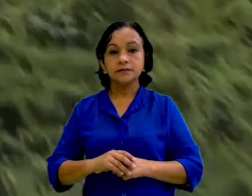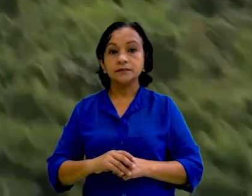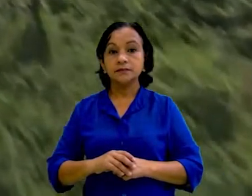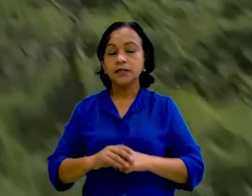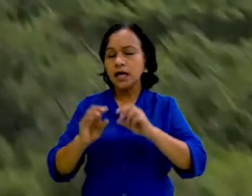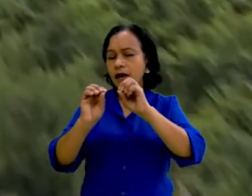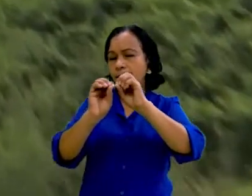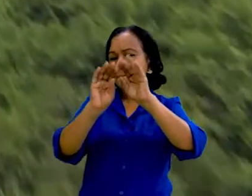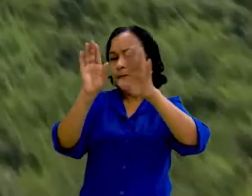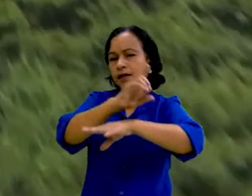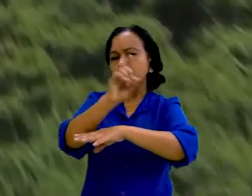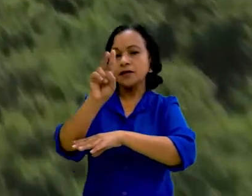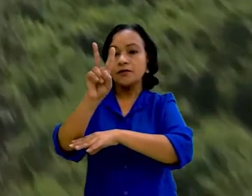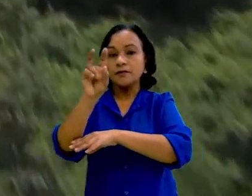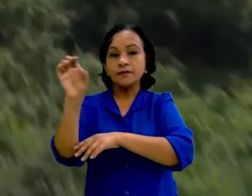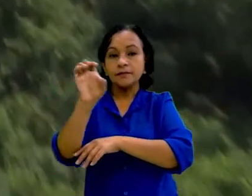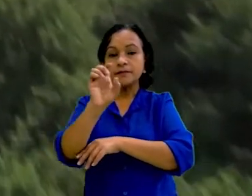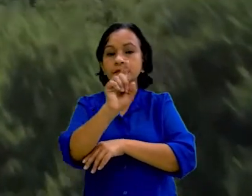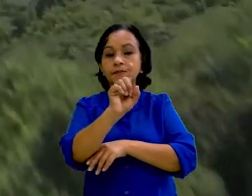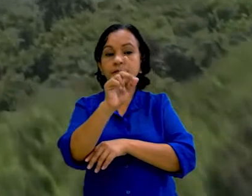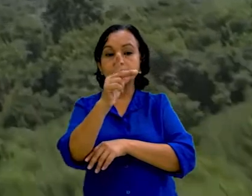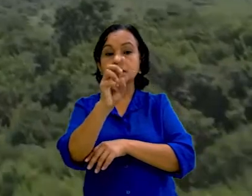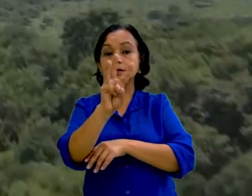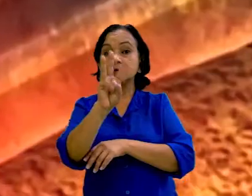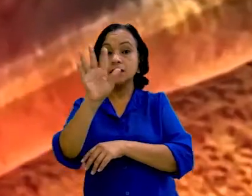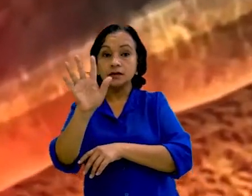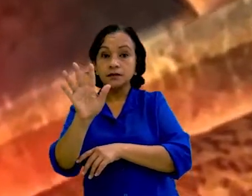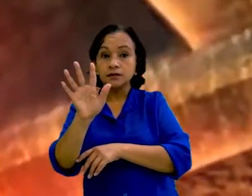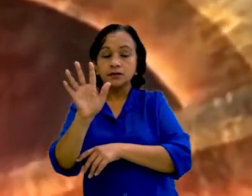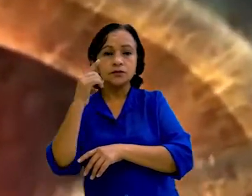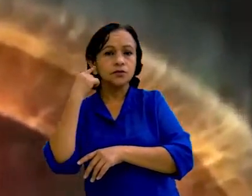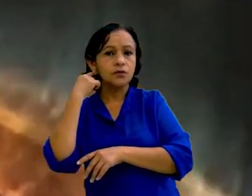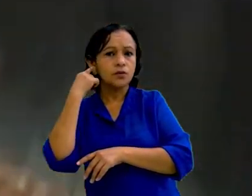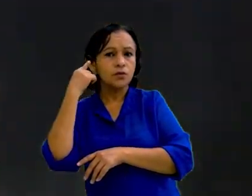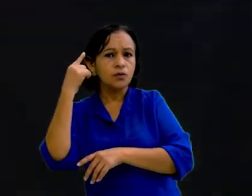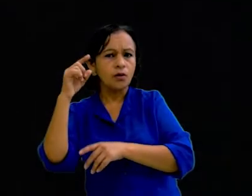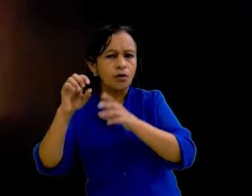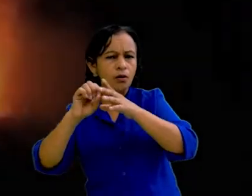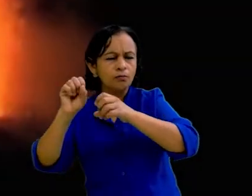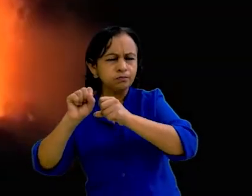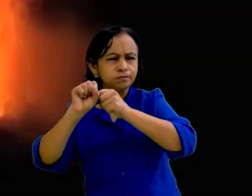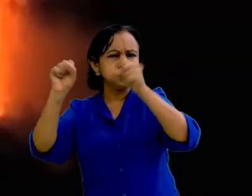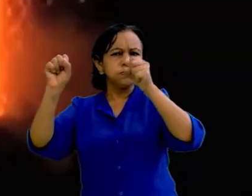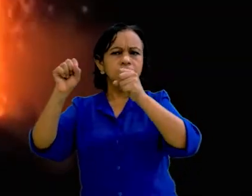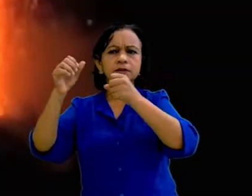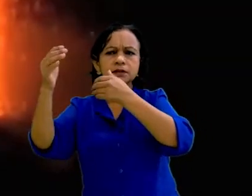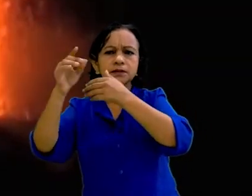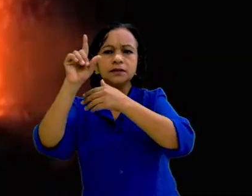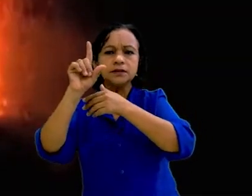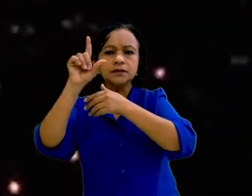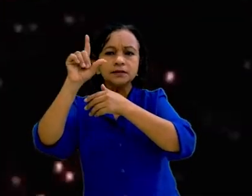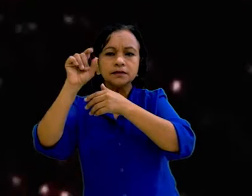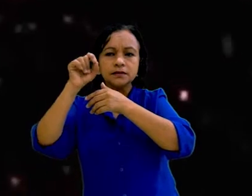En la mañana del 20 de enero de ese año 1835, oyeronse varias potentes explosiones en un perímetro de